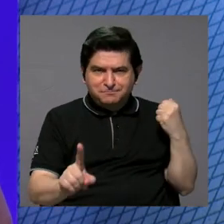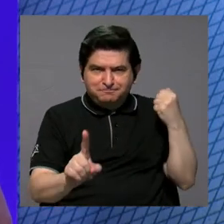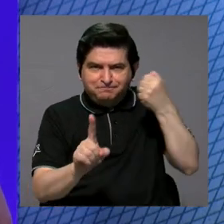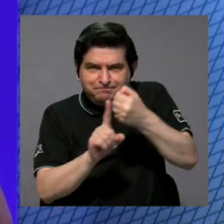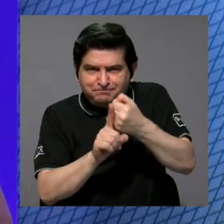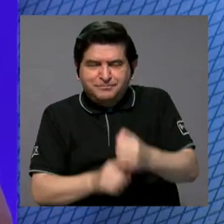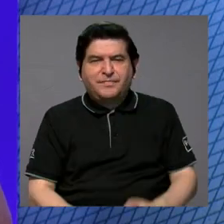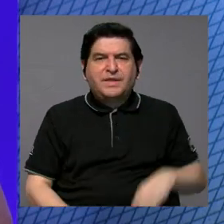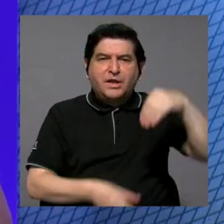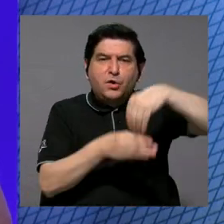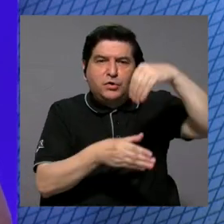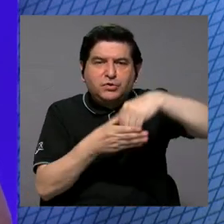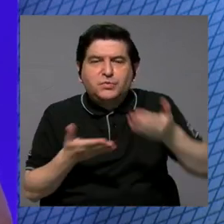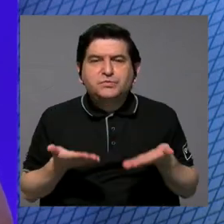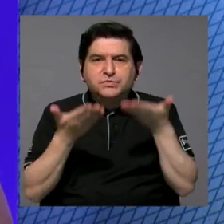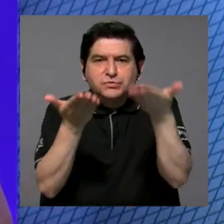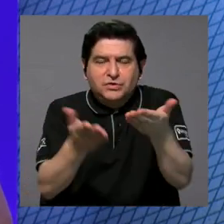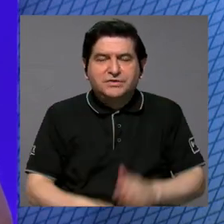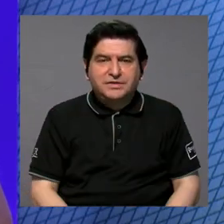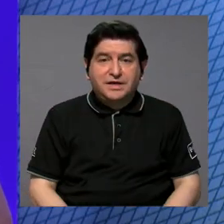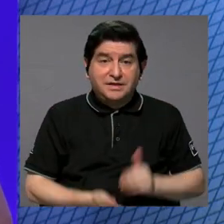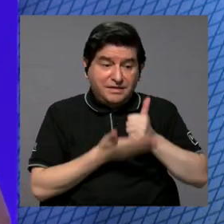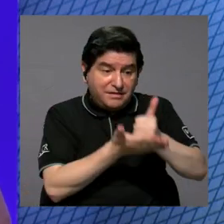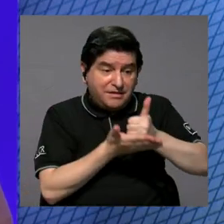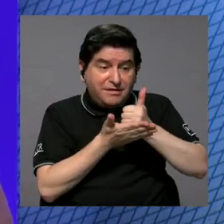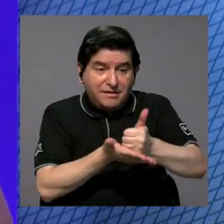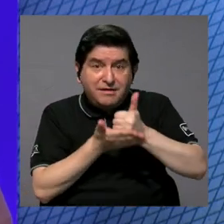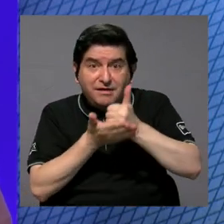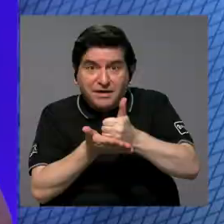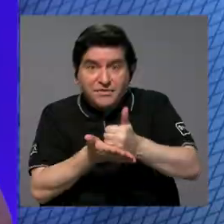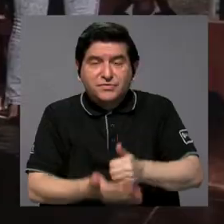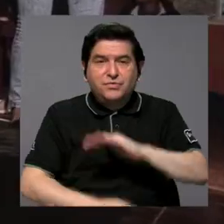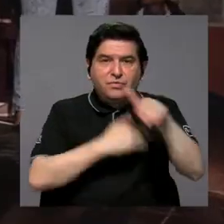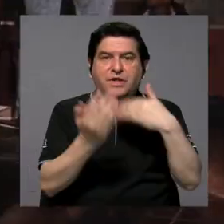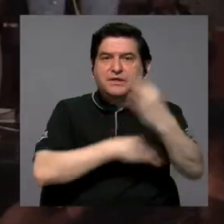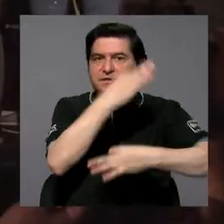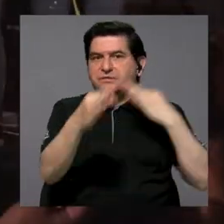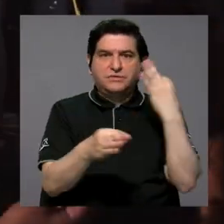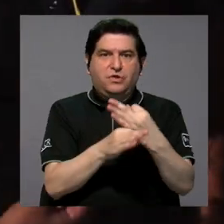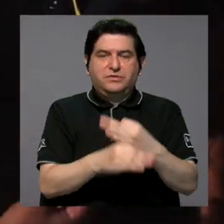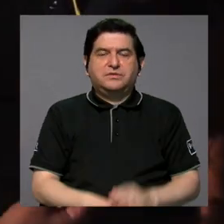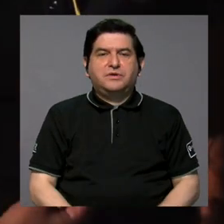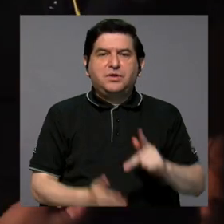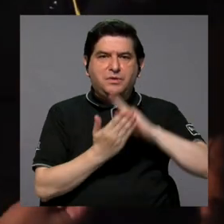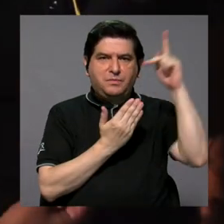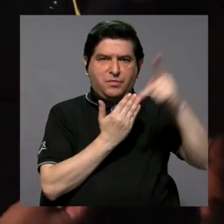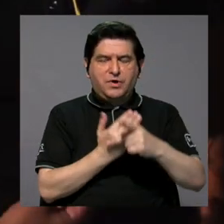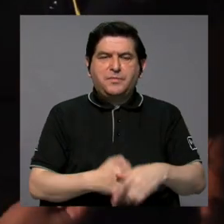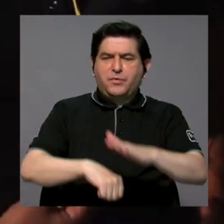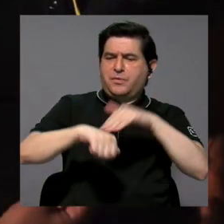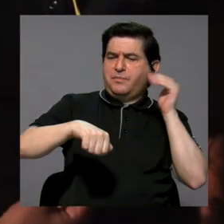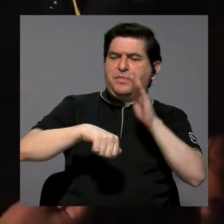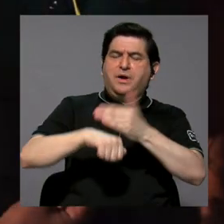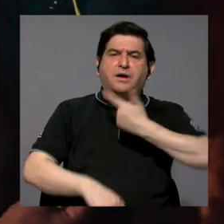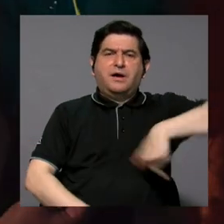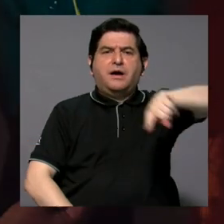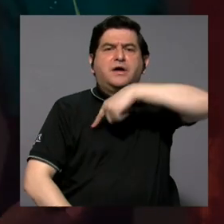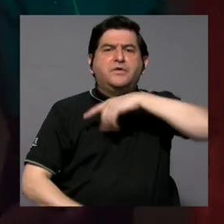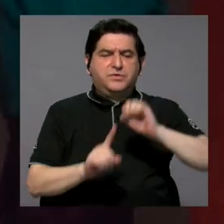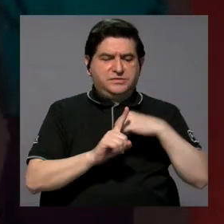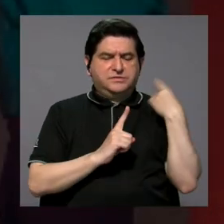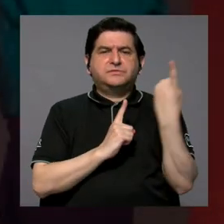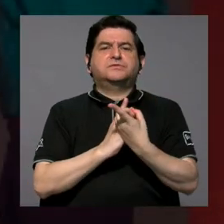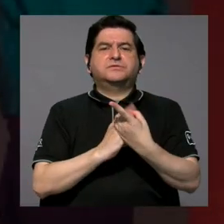sociedad estamos aportando y que suma esfuerzos de cualquier tipo. Acá este programa nos llama, nos convoca a nosotros como